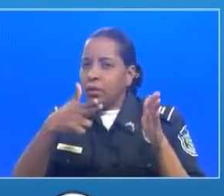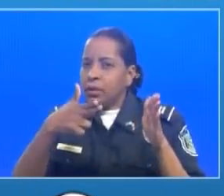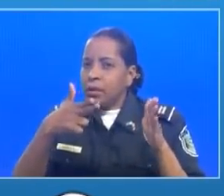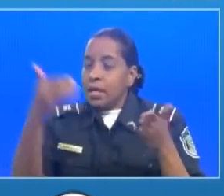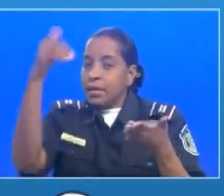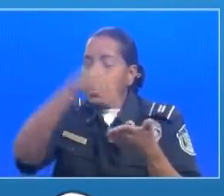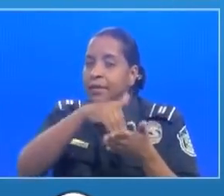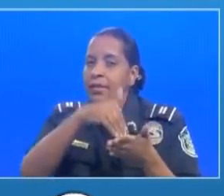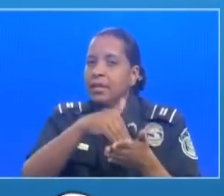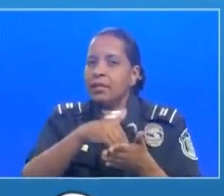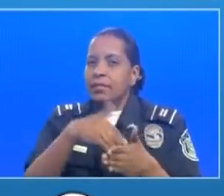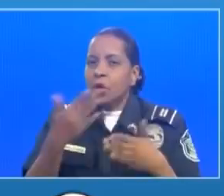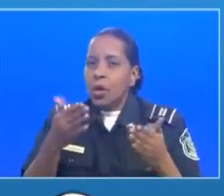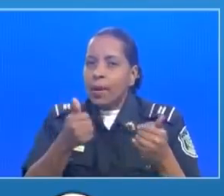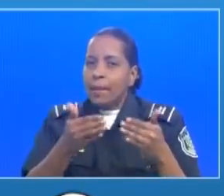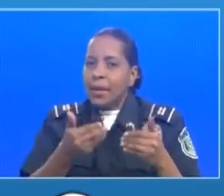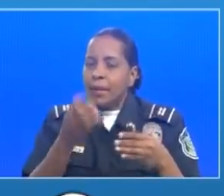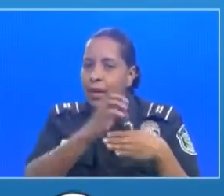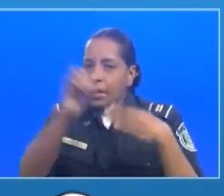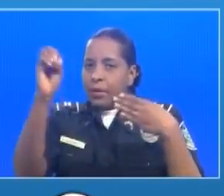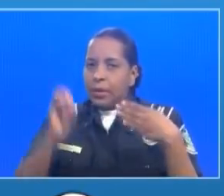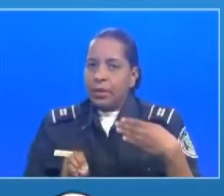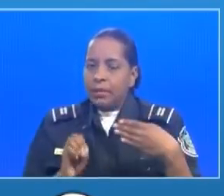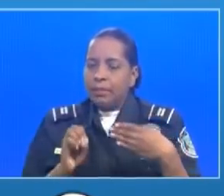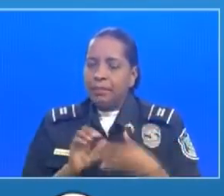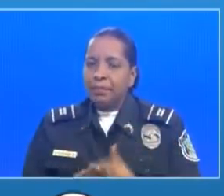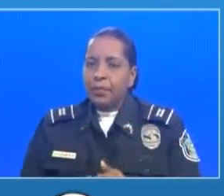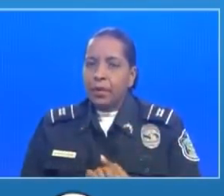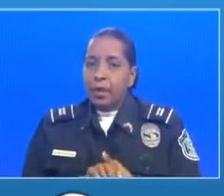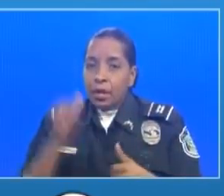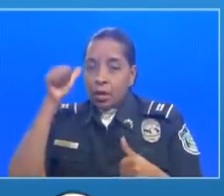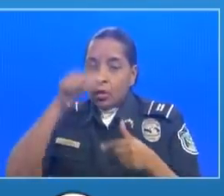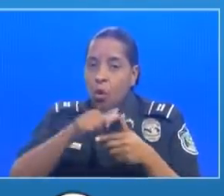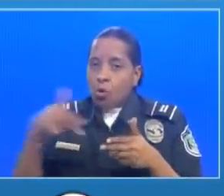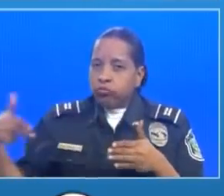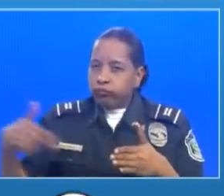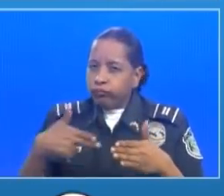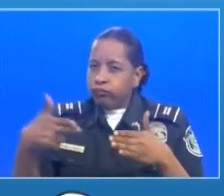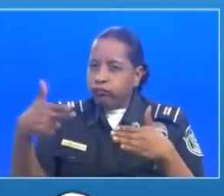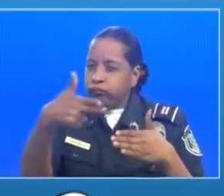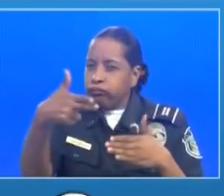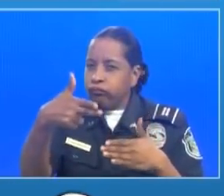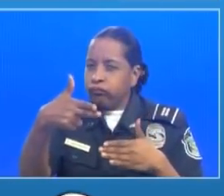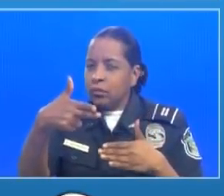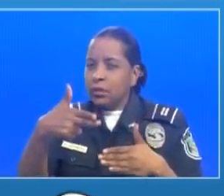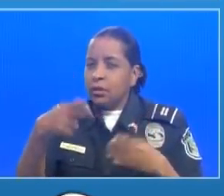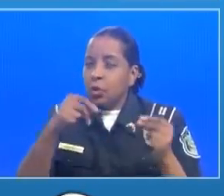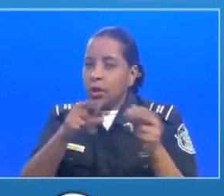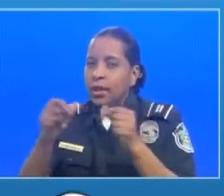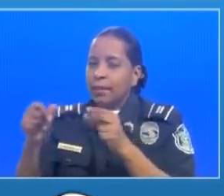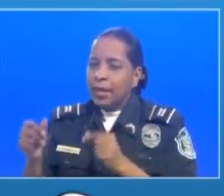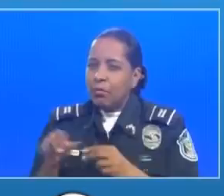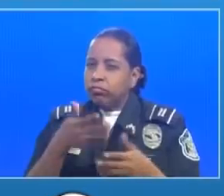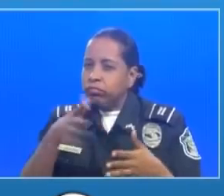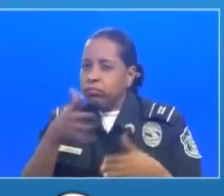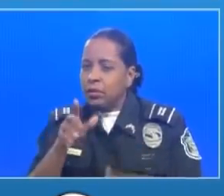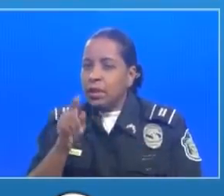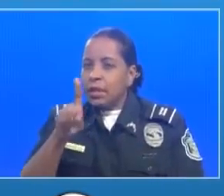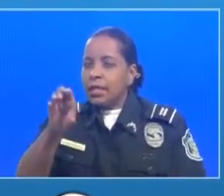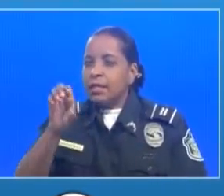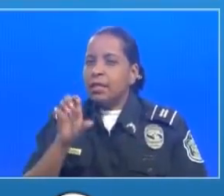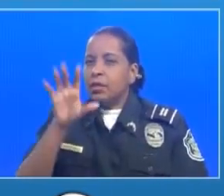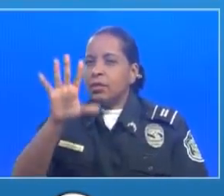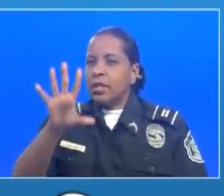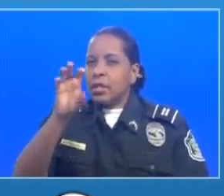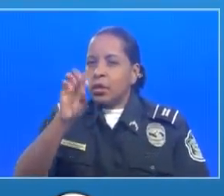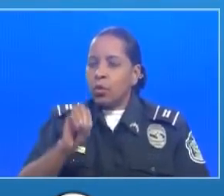región metropolitana y Panamá Oeste. Estos autorápidos vienen realizando alrededor de 150